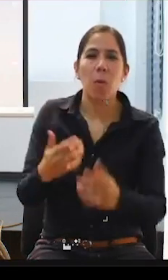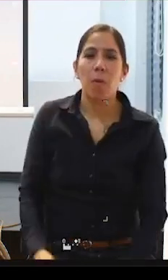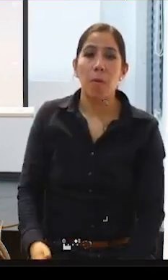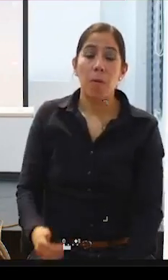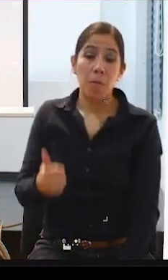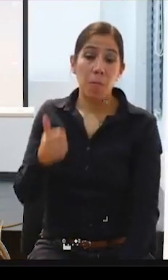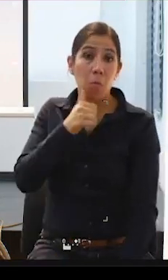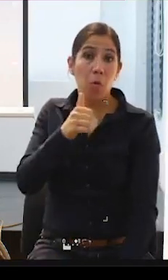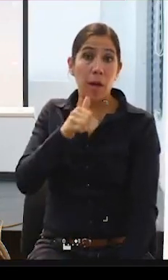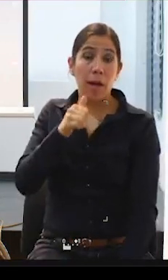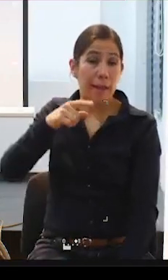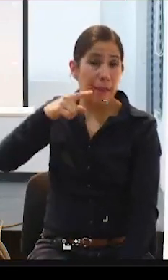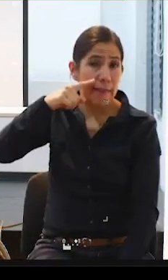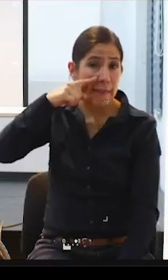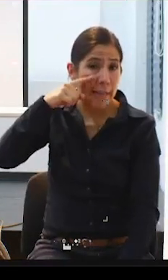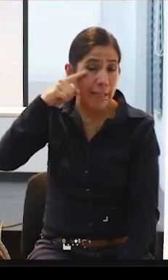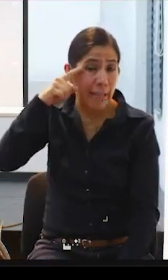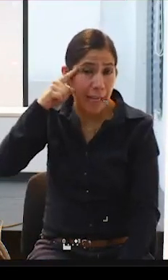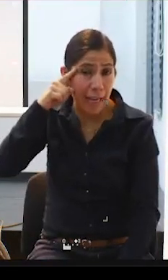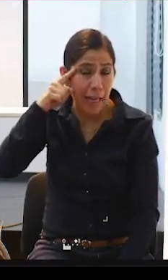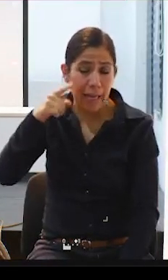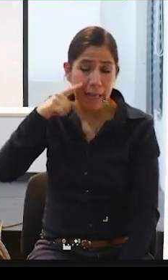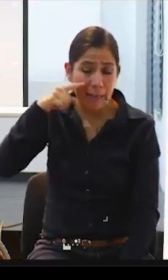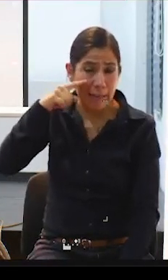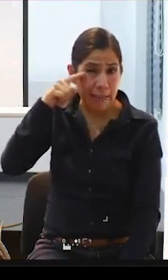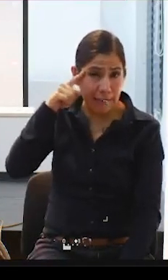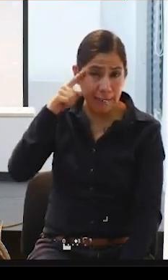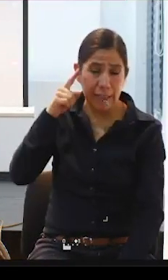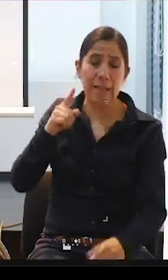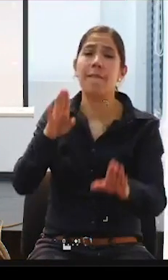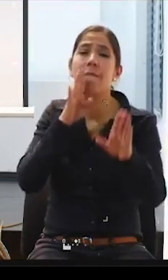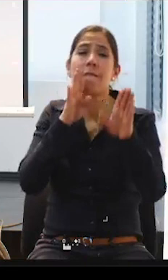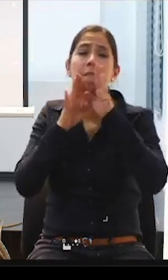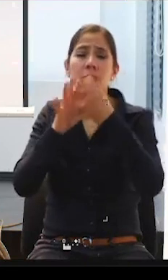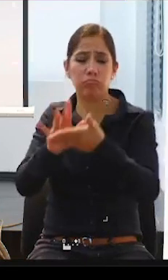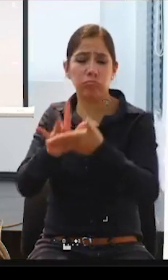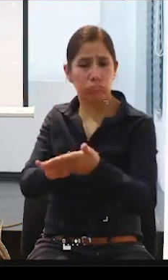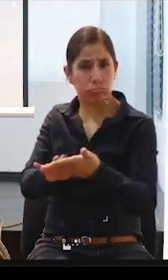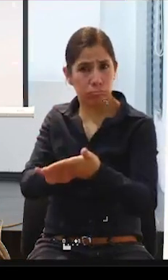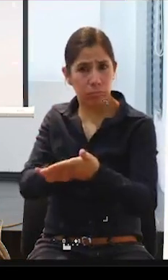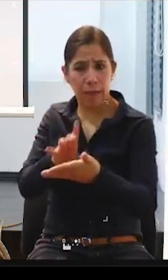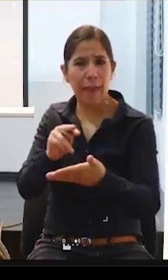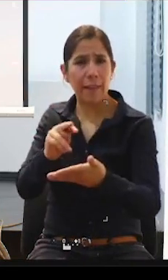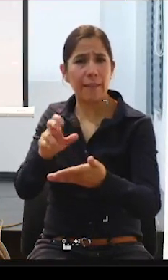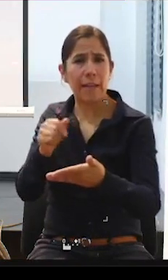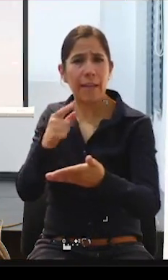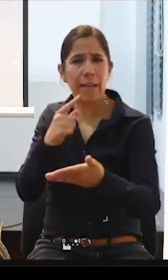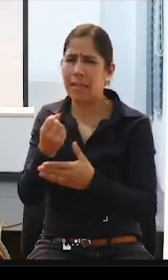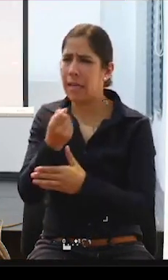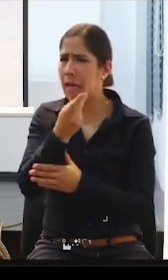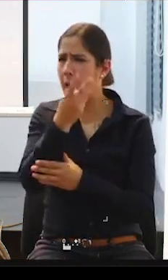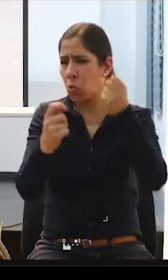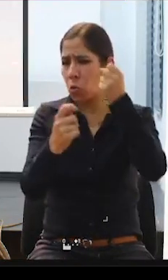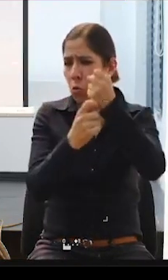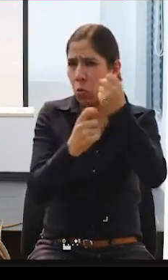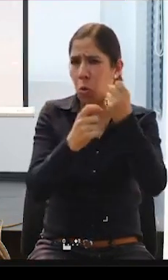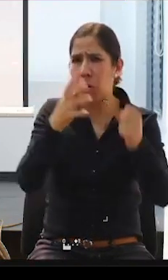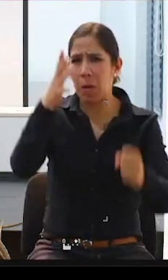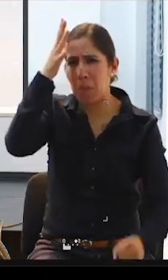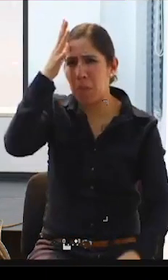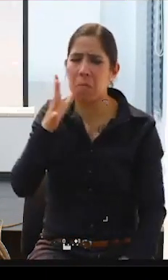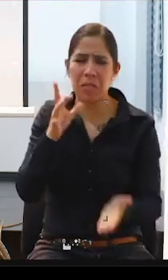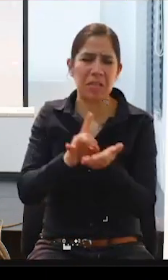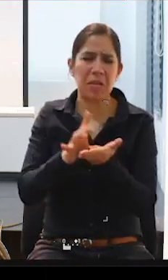pregunta, nos dice que muchos padres y madres o tutoras de niños con discapacidad prefieren no llevar a los niños, por ejemplo, a